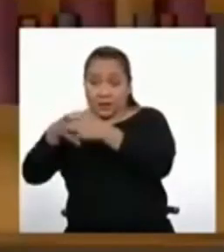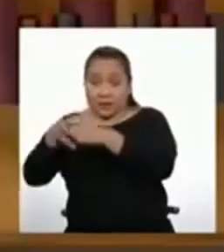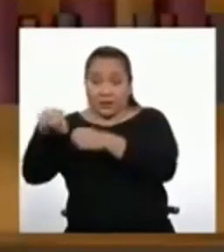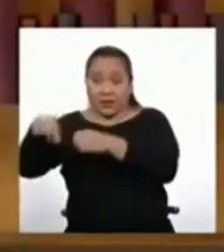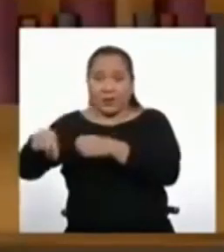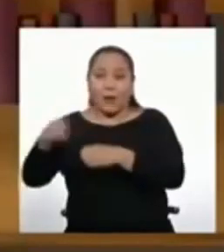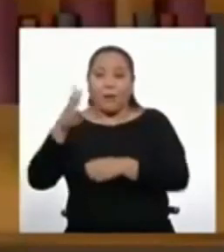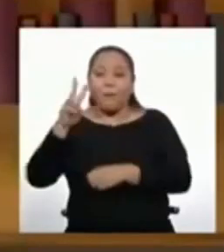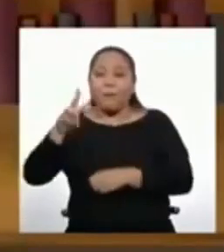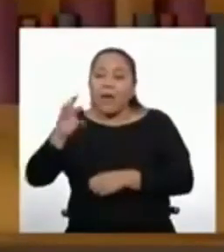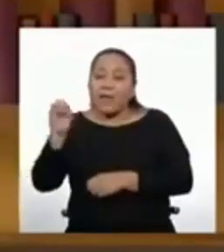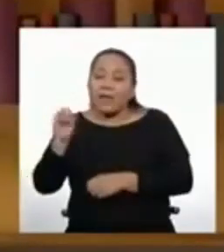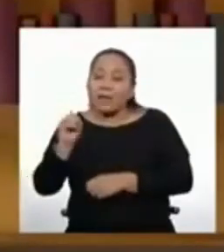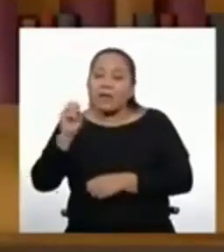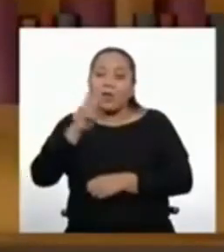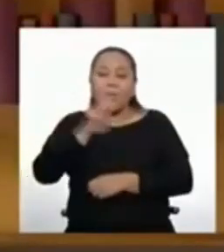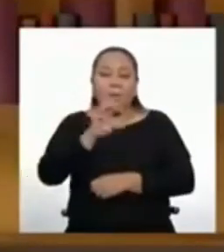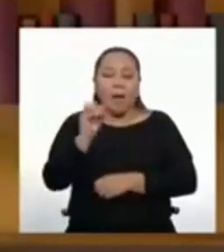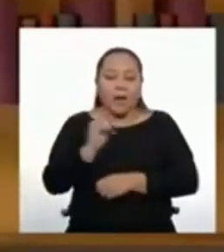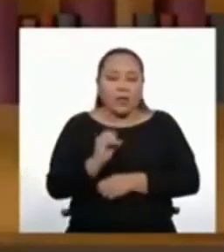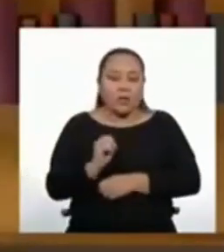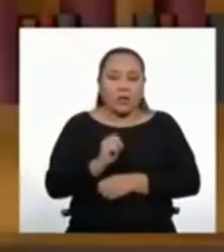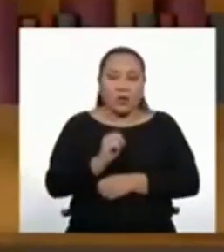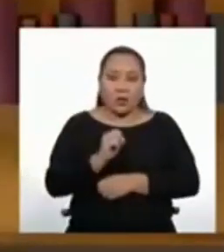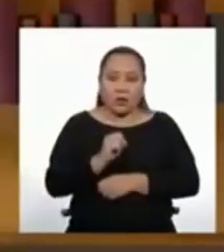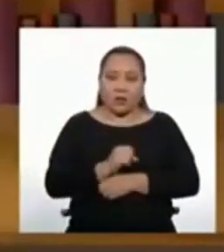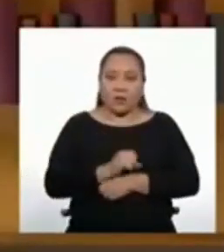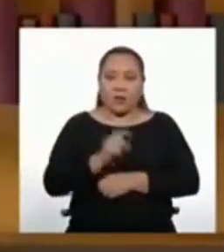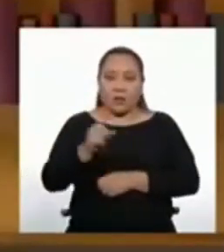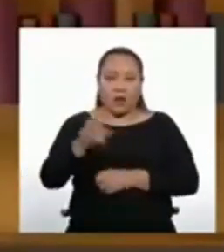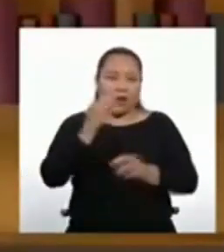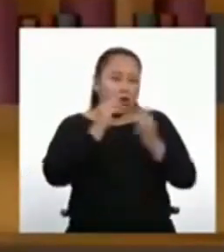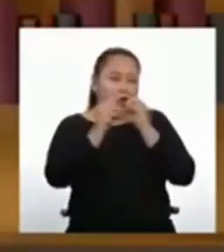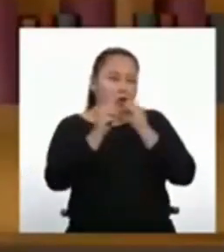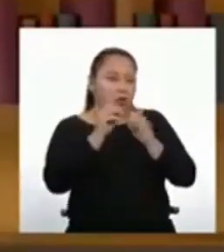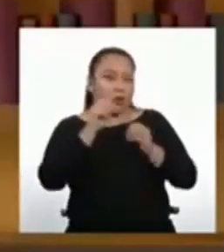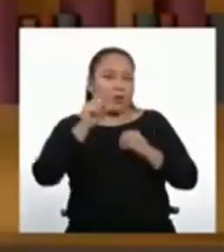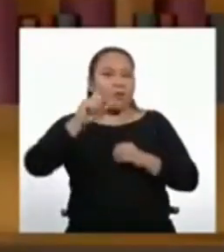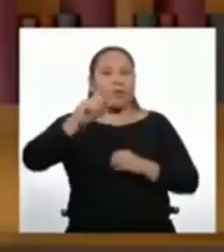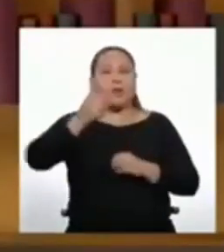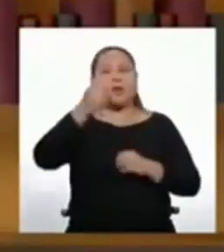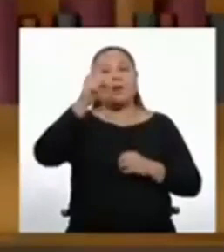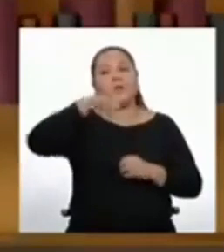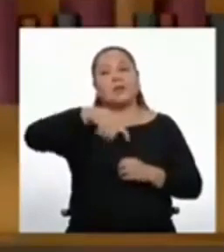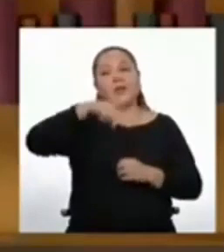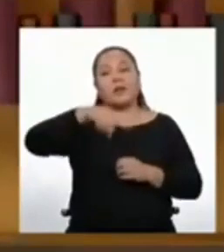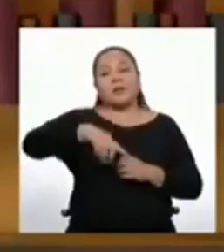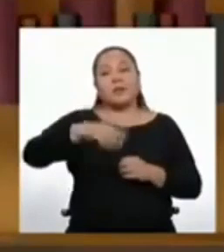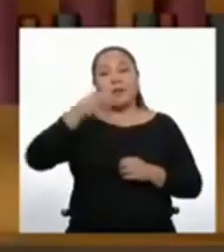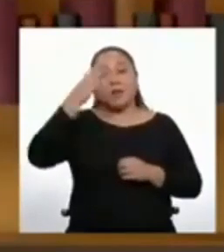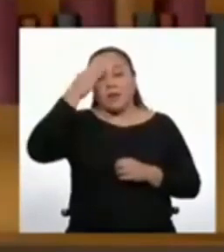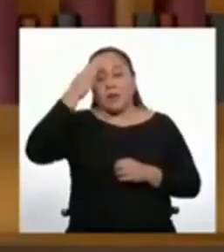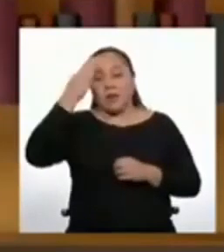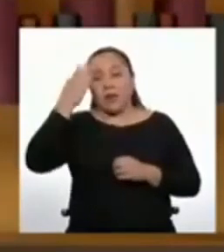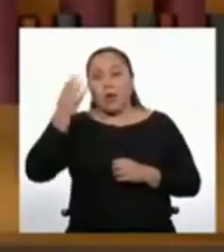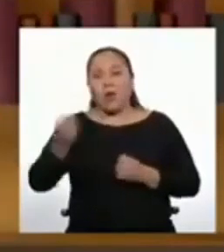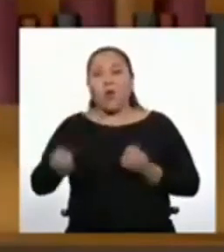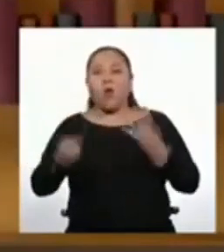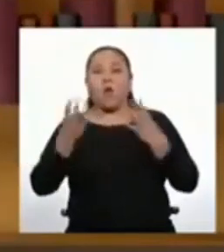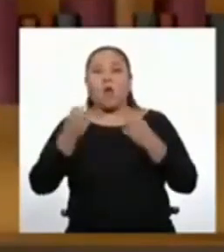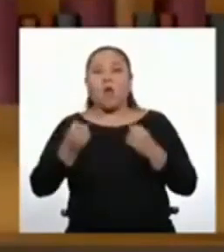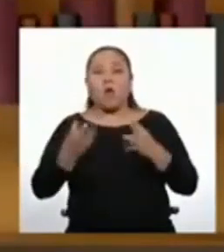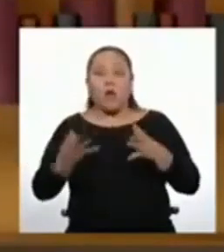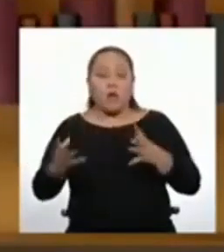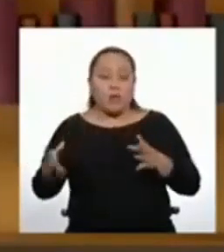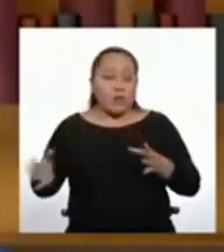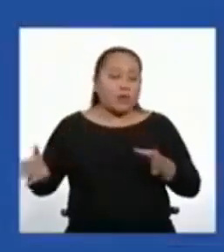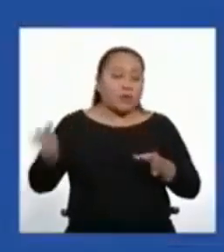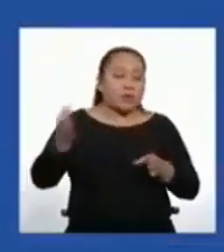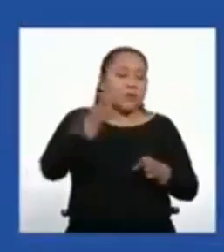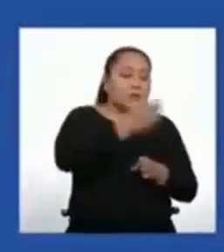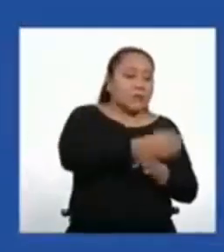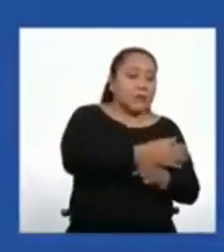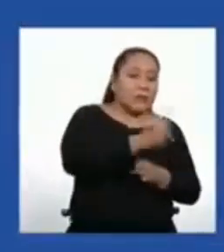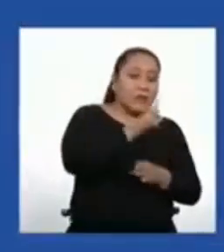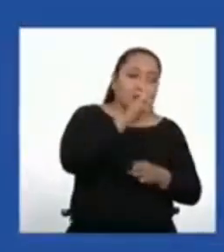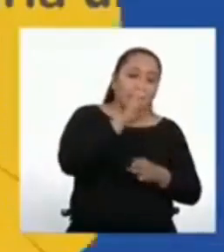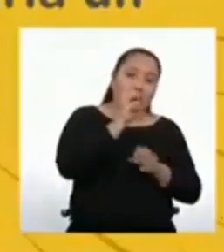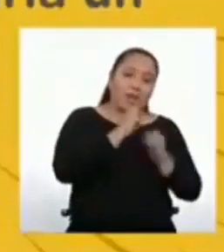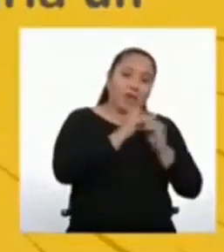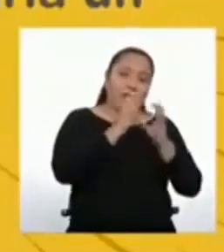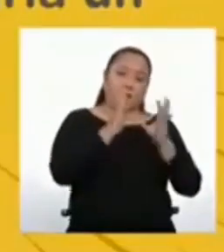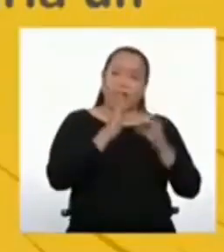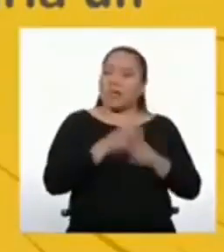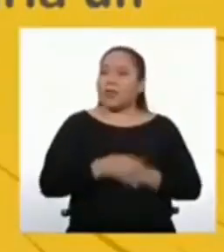Para resolver esta duda, necesitamos calcular primero cuántas mascarillas en total se fabricarán en 30 días.